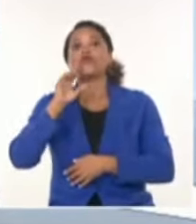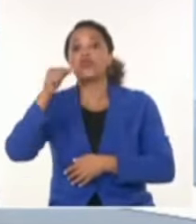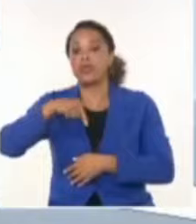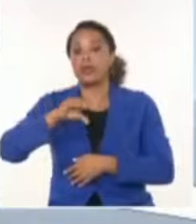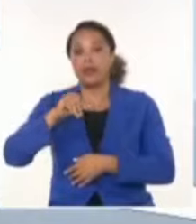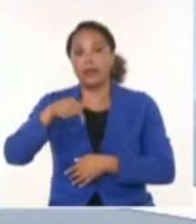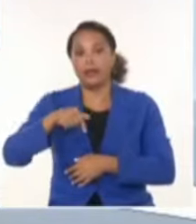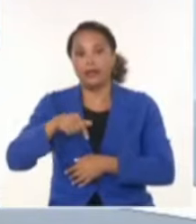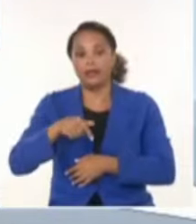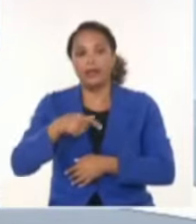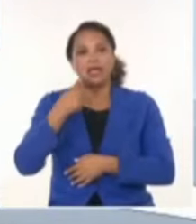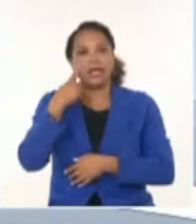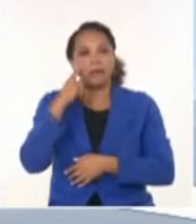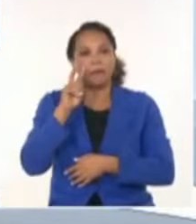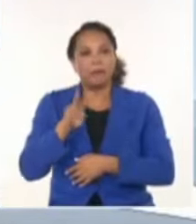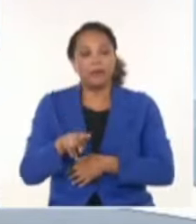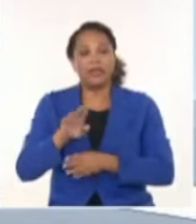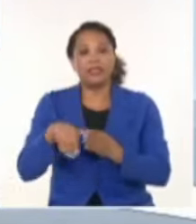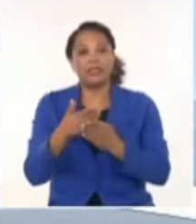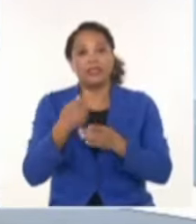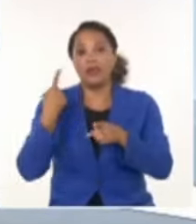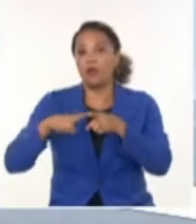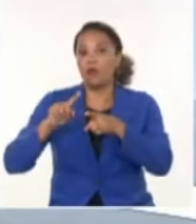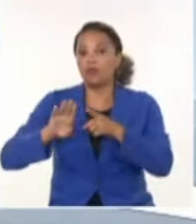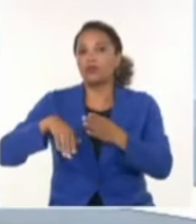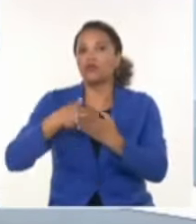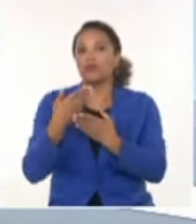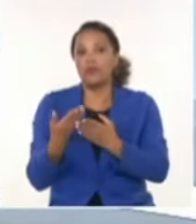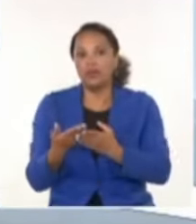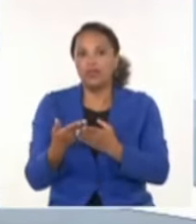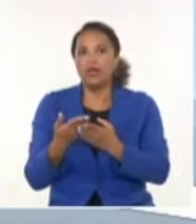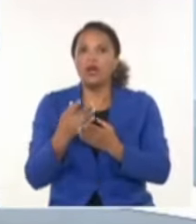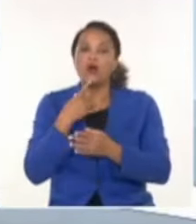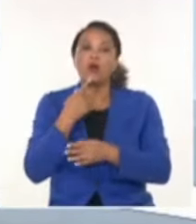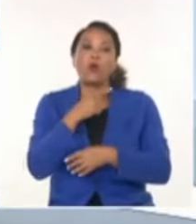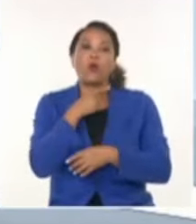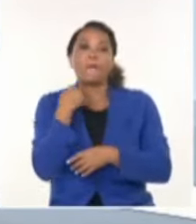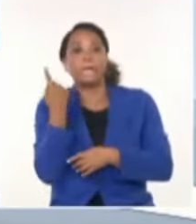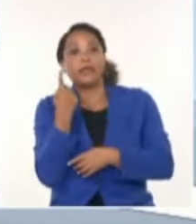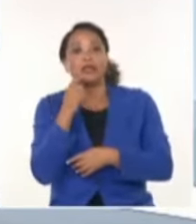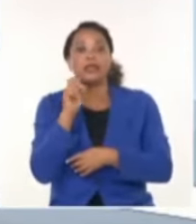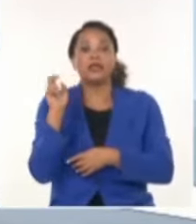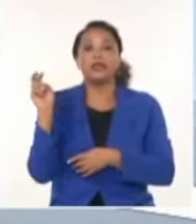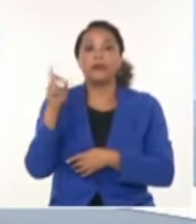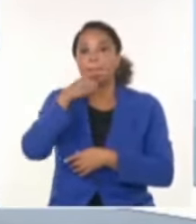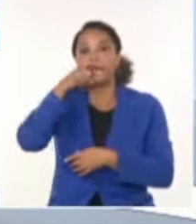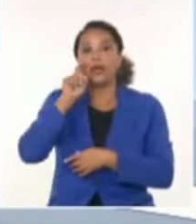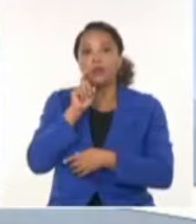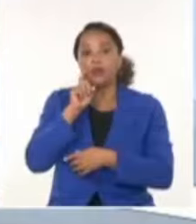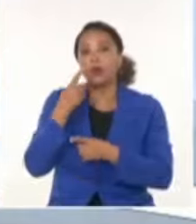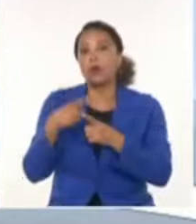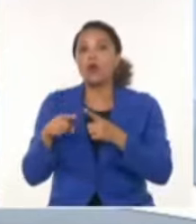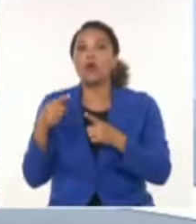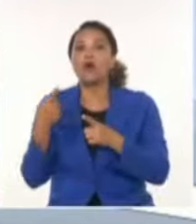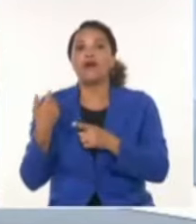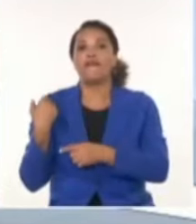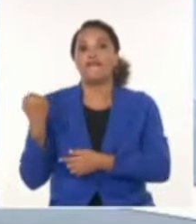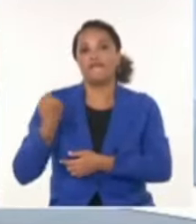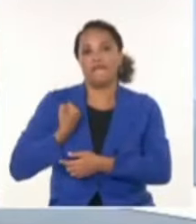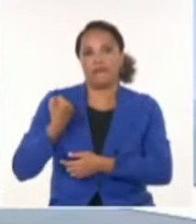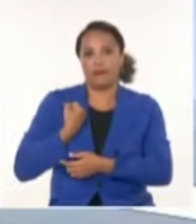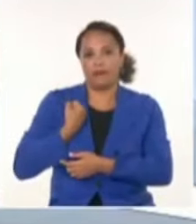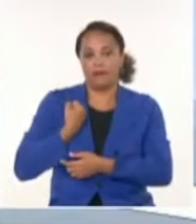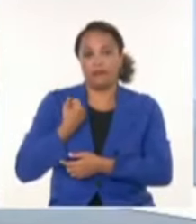escucharíamos ese día y todos los posteriores era o Maduro pierde o hay fraude. No era un pronóstico demasiado difícil de